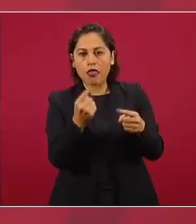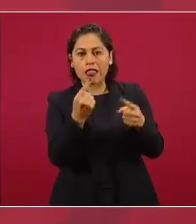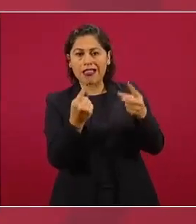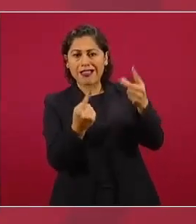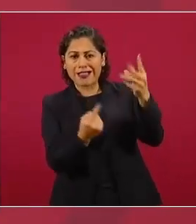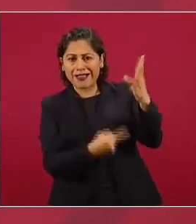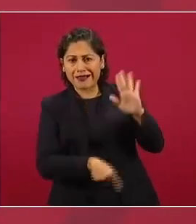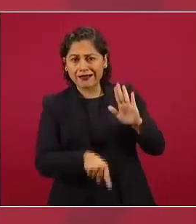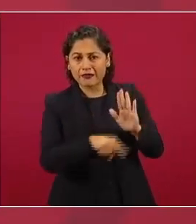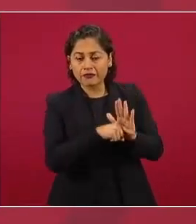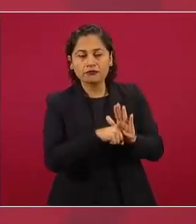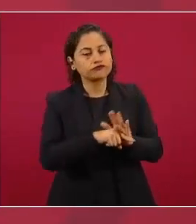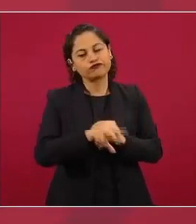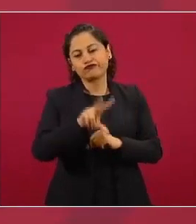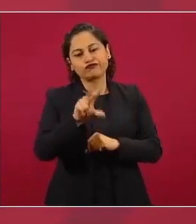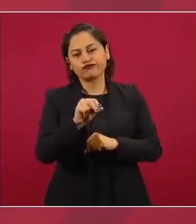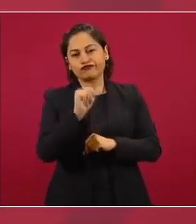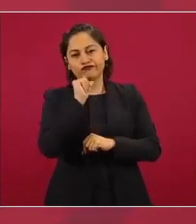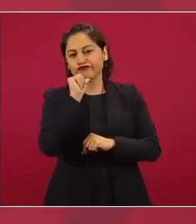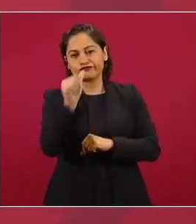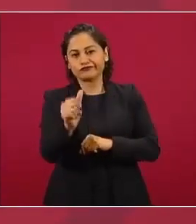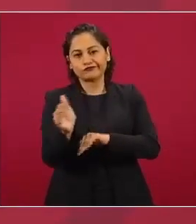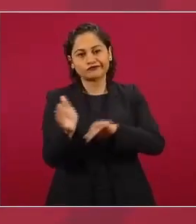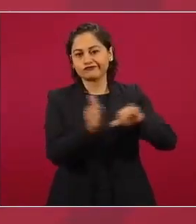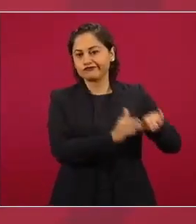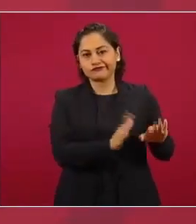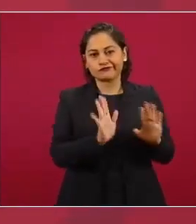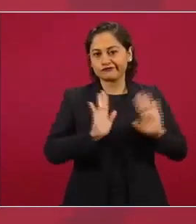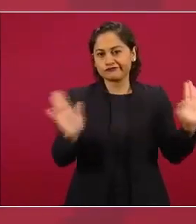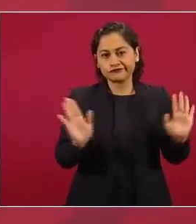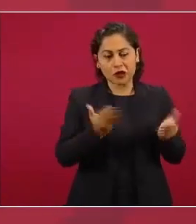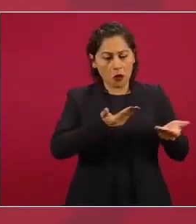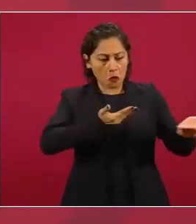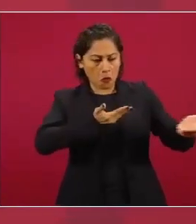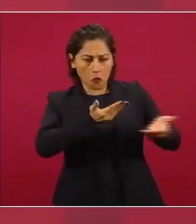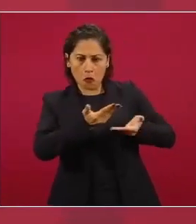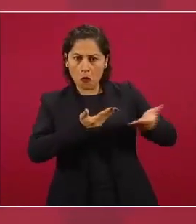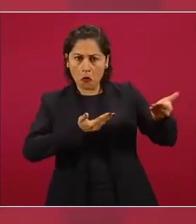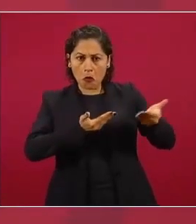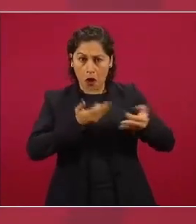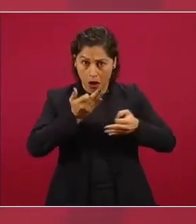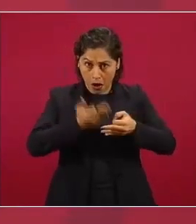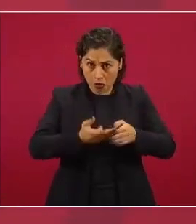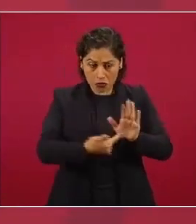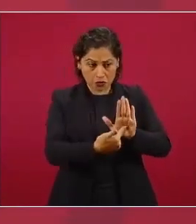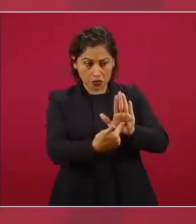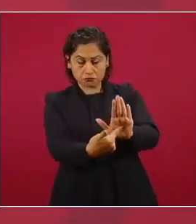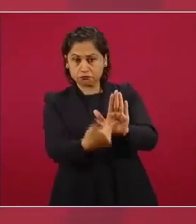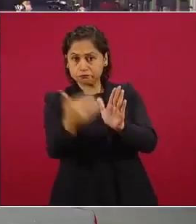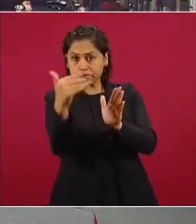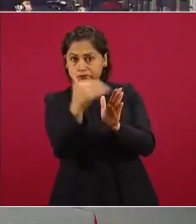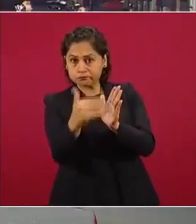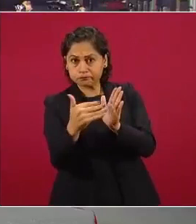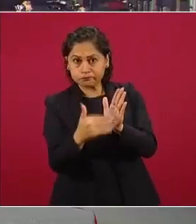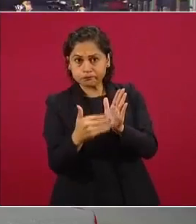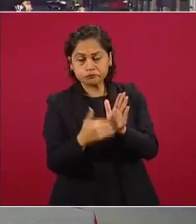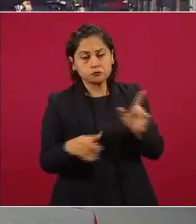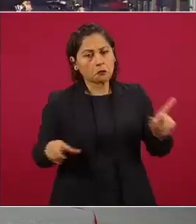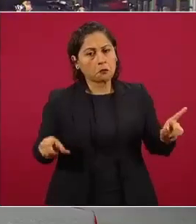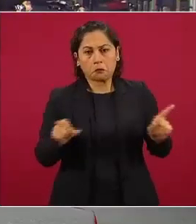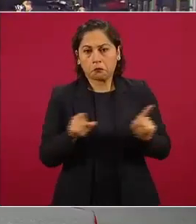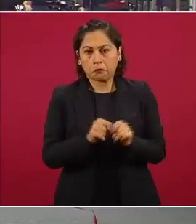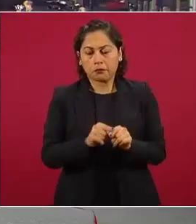así como estamos relatando los hechos así sucedieron presidente mi pregunta fue